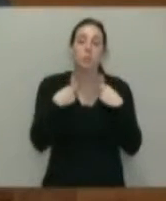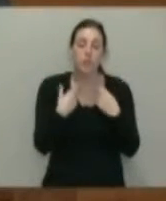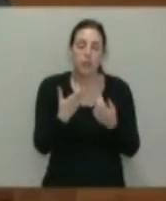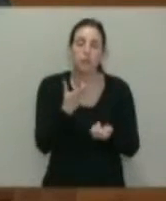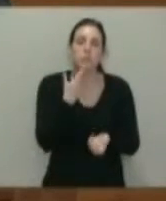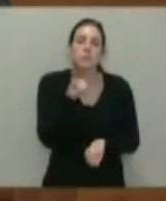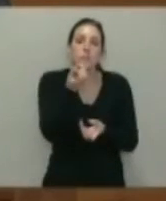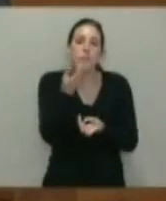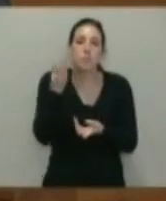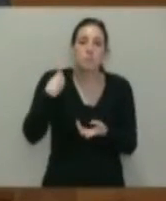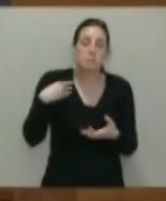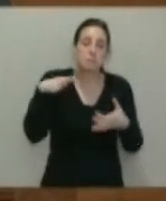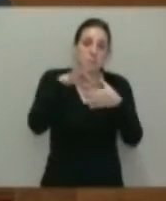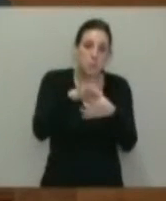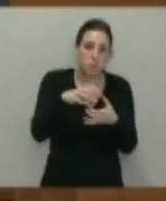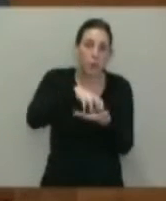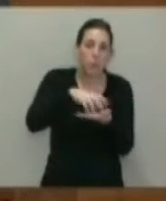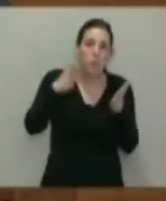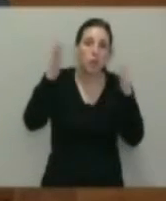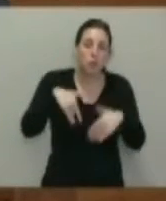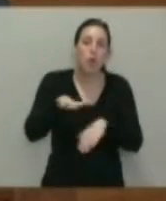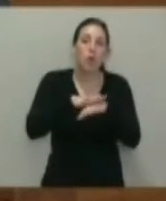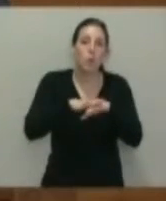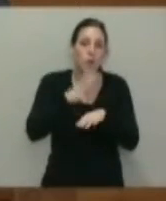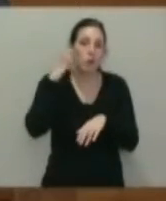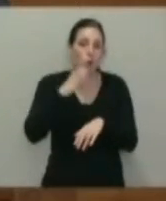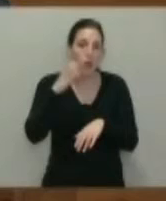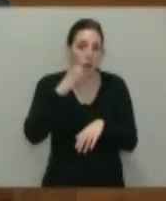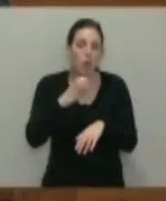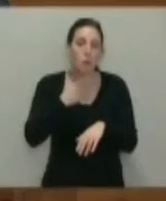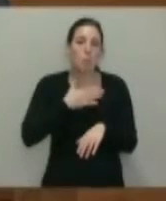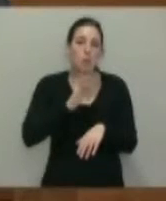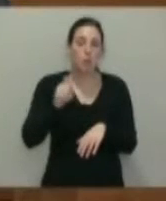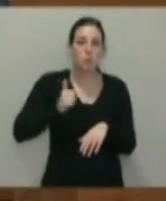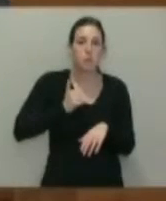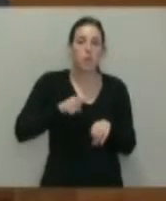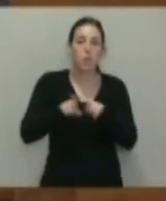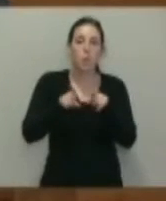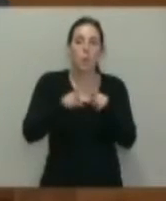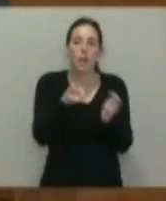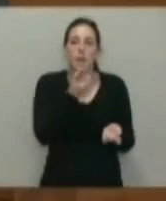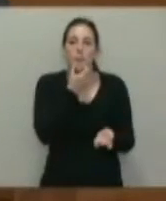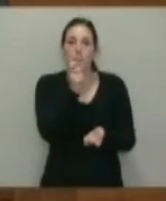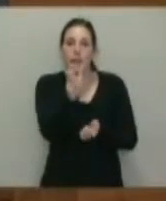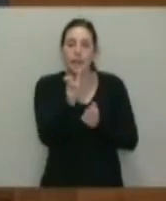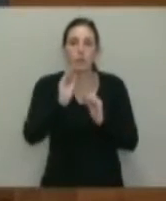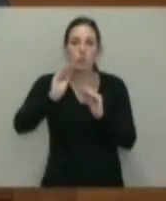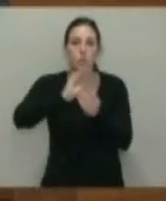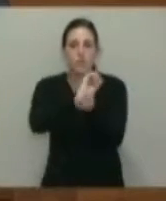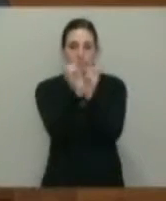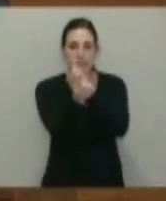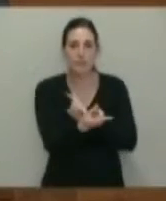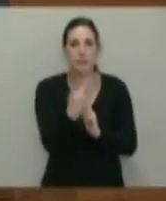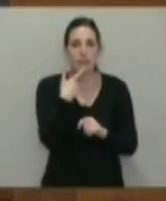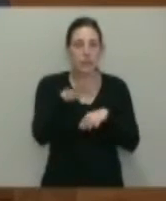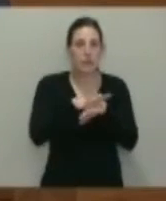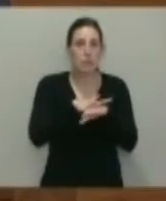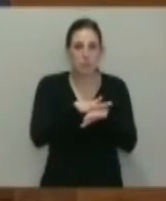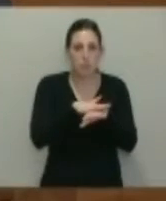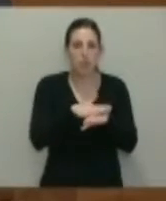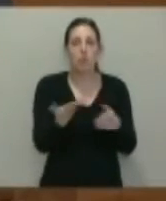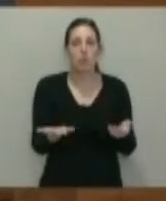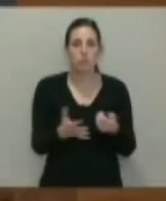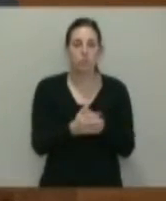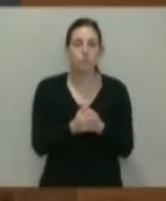Y no me cabe ninguna duda de que el Gobierno, el Gobierno de Mariano Rajoy, tendrá oportunidad de rectificar esos calificativos en la tramitación de esa